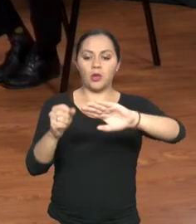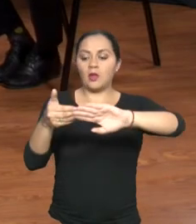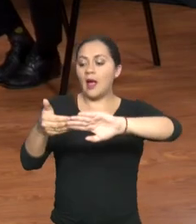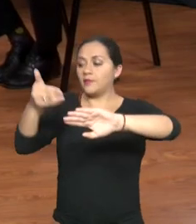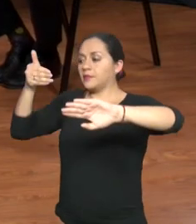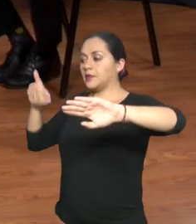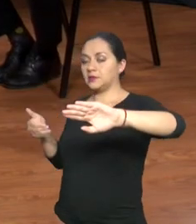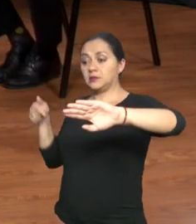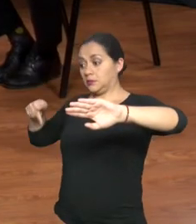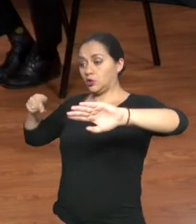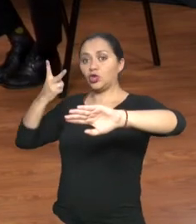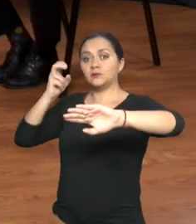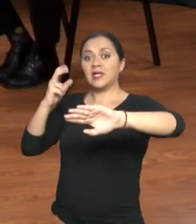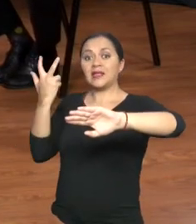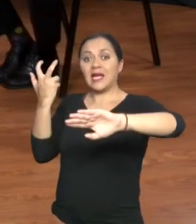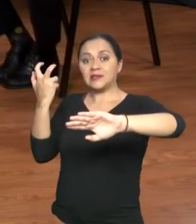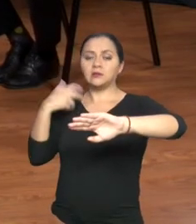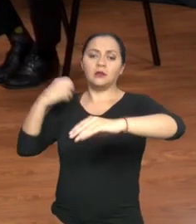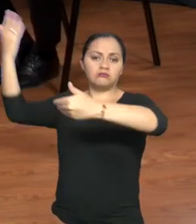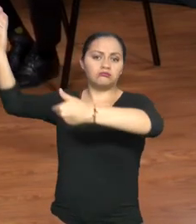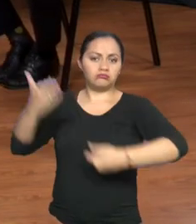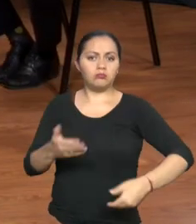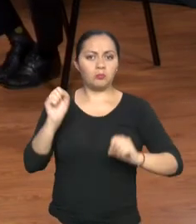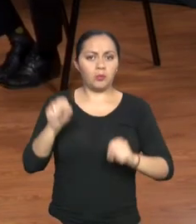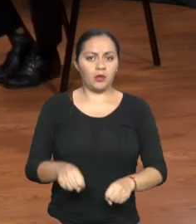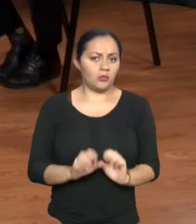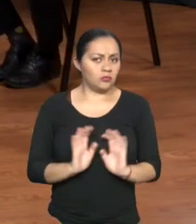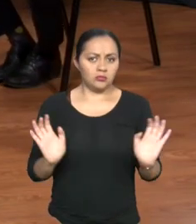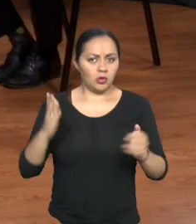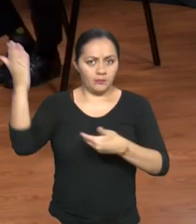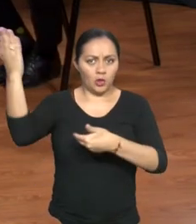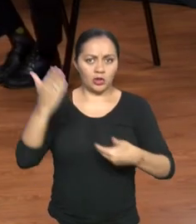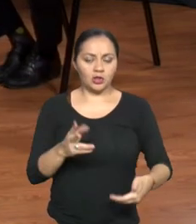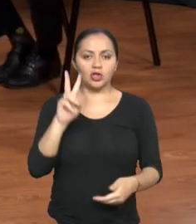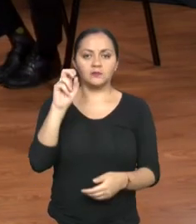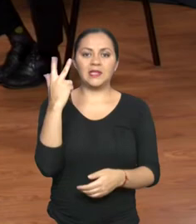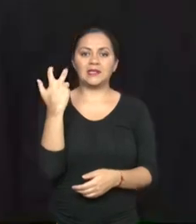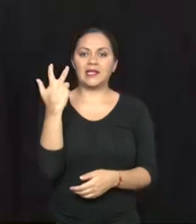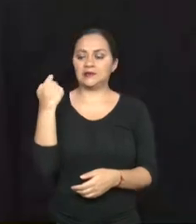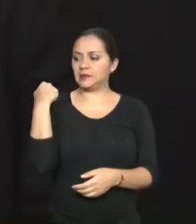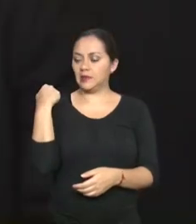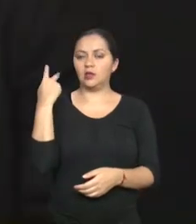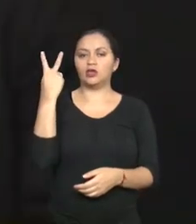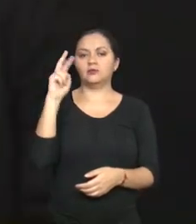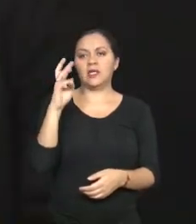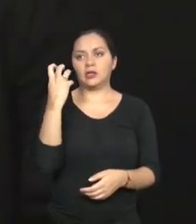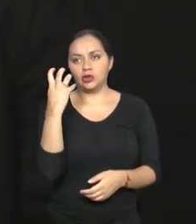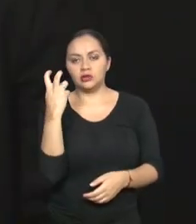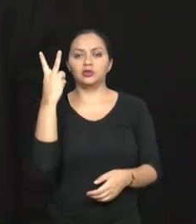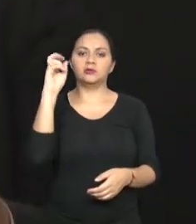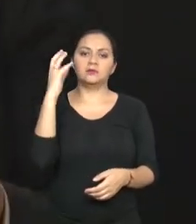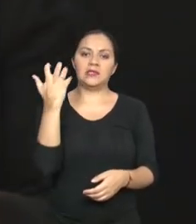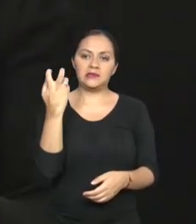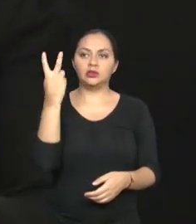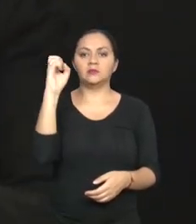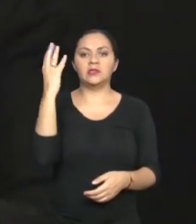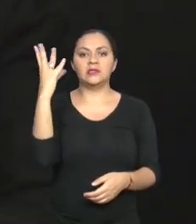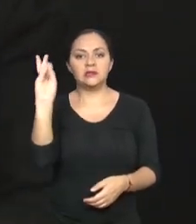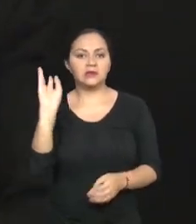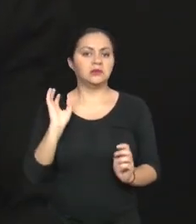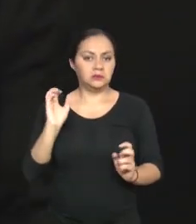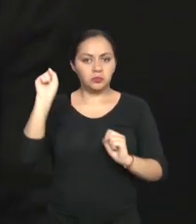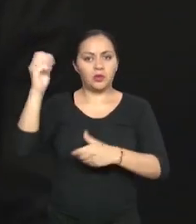Puede ser 2013, efectivamente. Correcto. Y aplicaría la norma. Aplicaría la norma, sí, y obviamente habría que